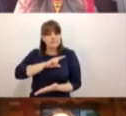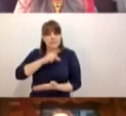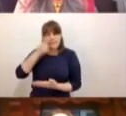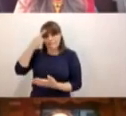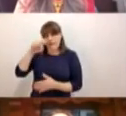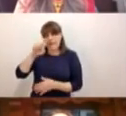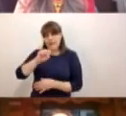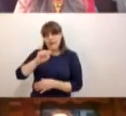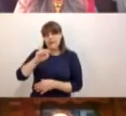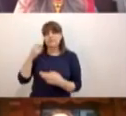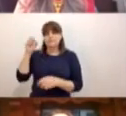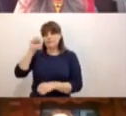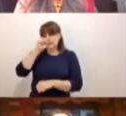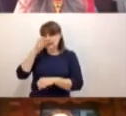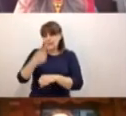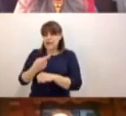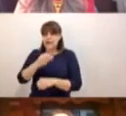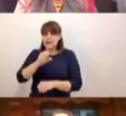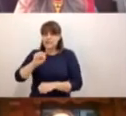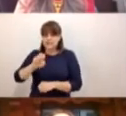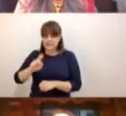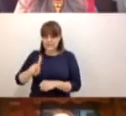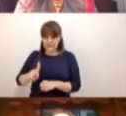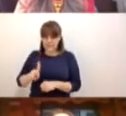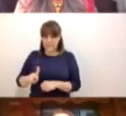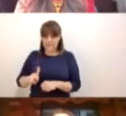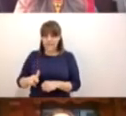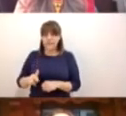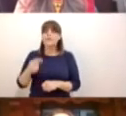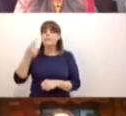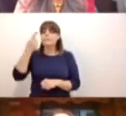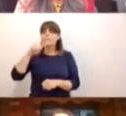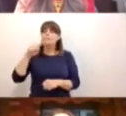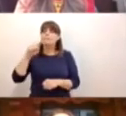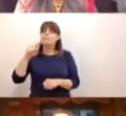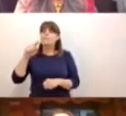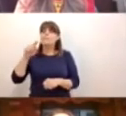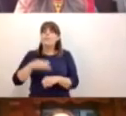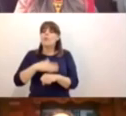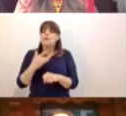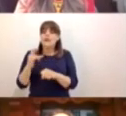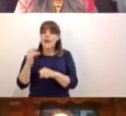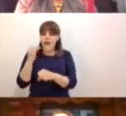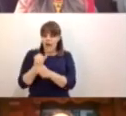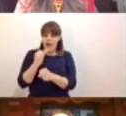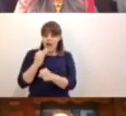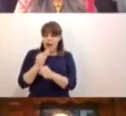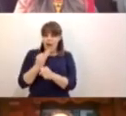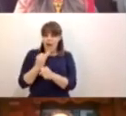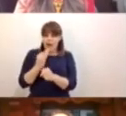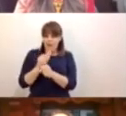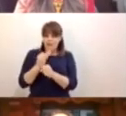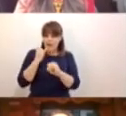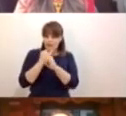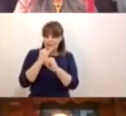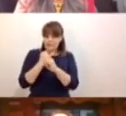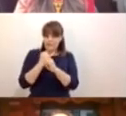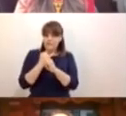que nos han convocado muchas veces, muchos por estos medios electrónicos, nos han convocado para